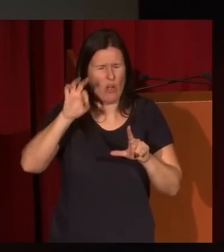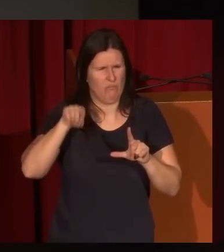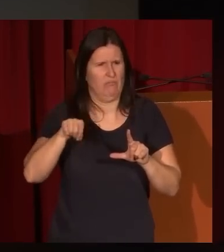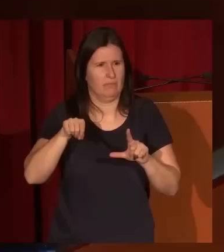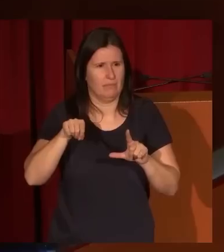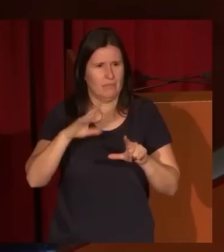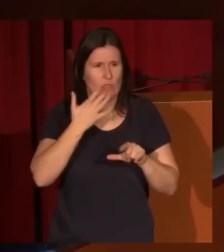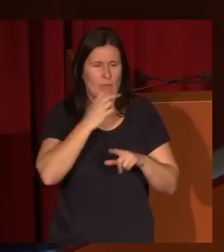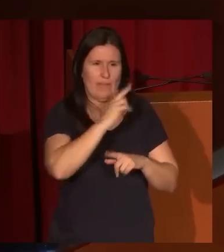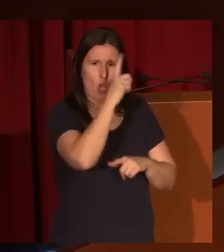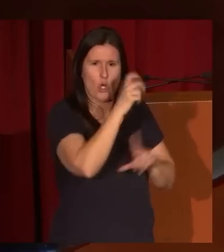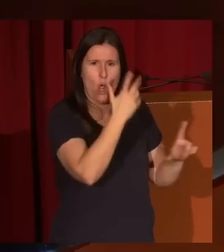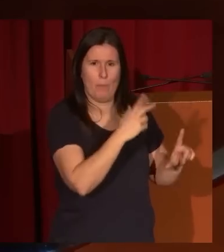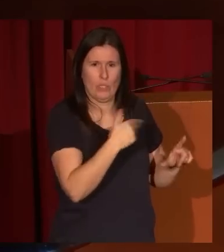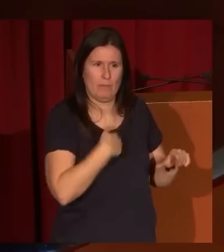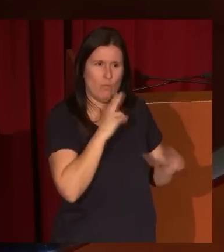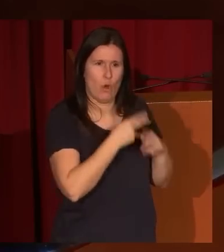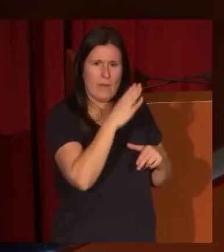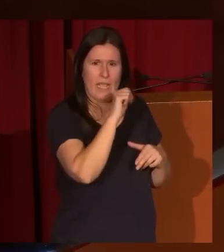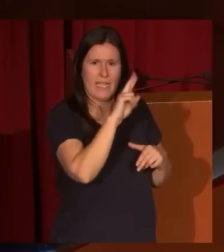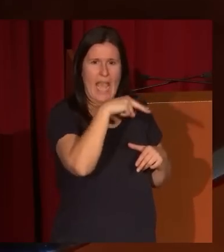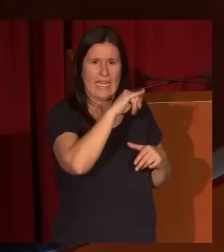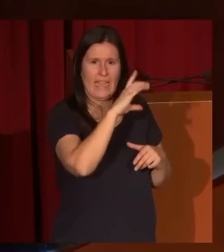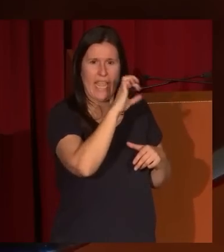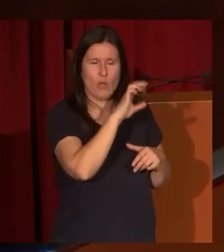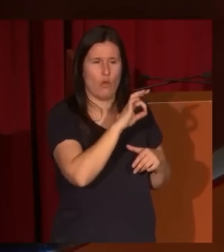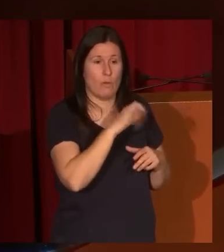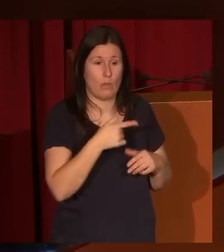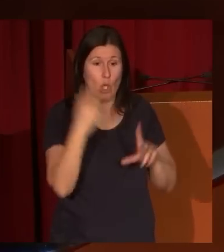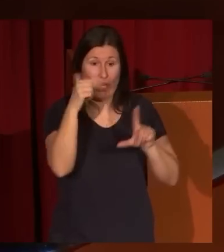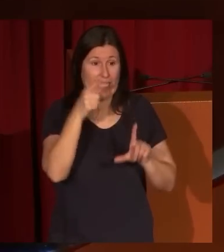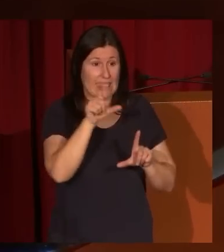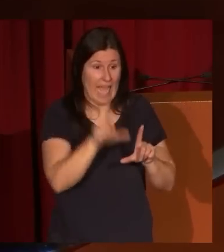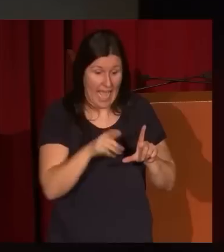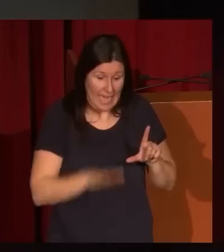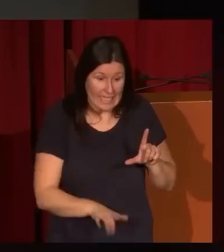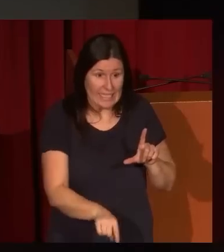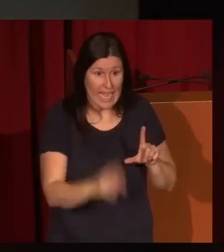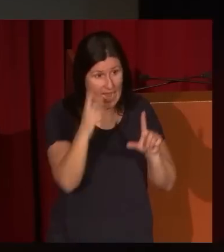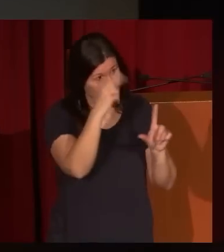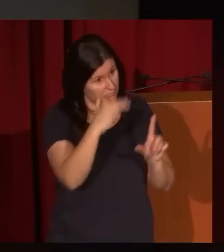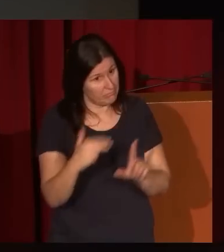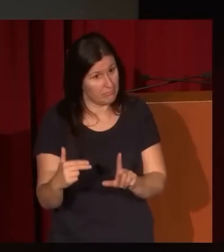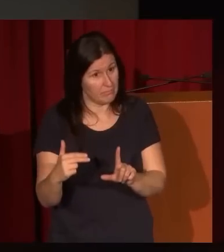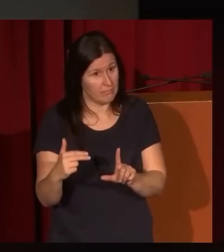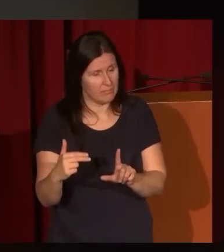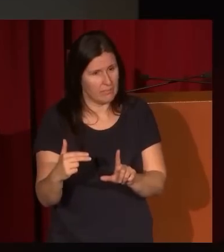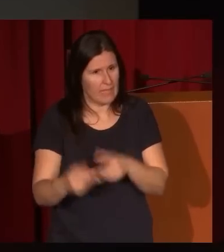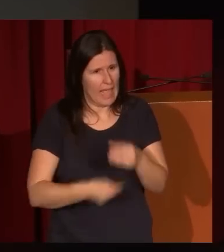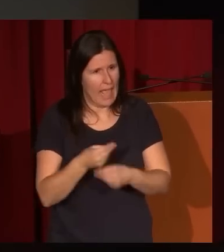del pintor carnicero, ¿no? Pero es que además a la hora de retratar a esta niña lo que hace es ni más ni menos que